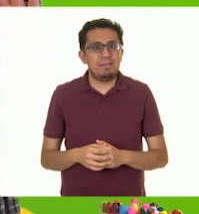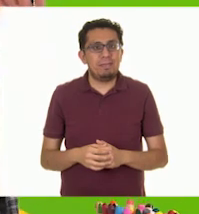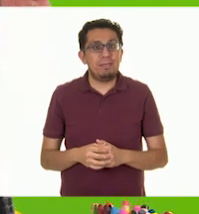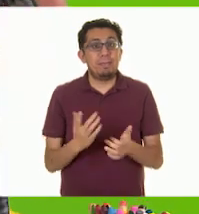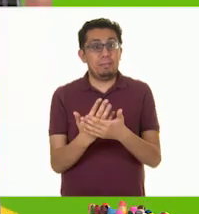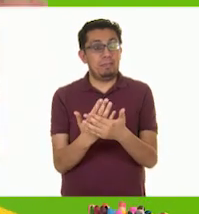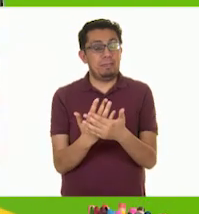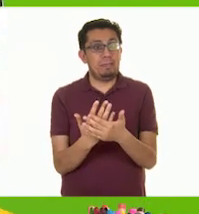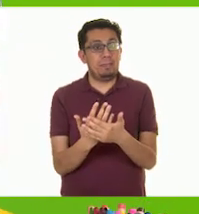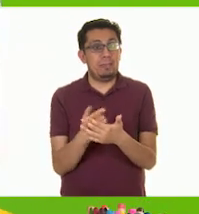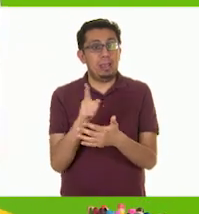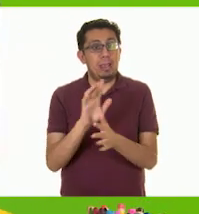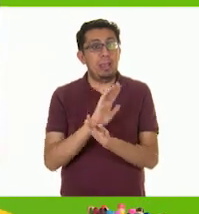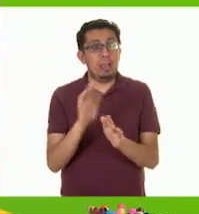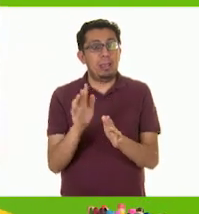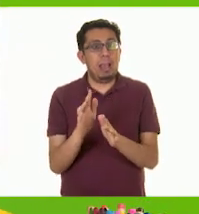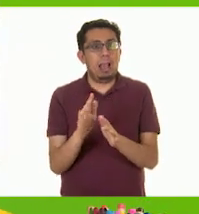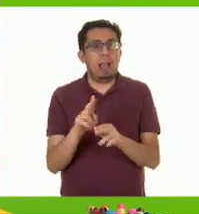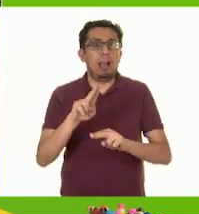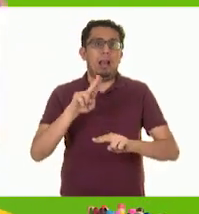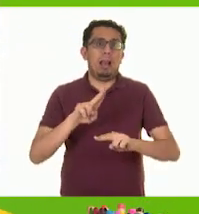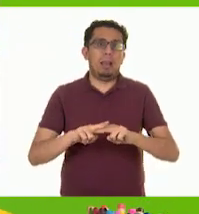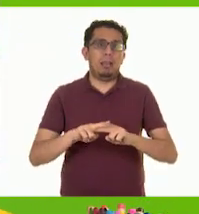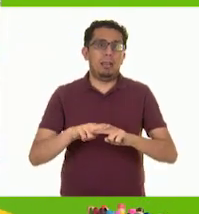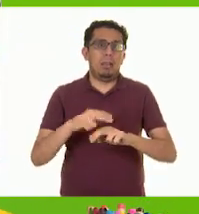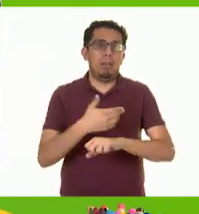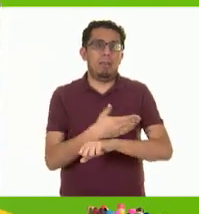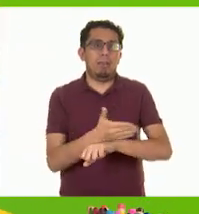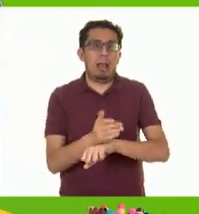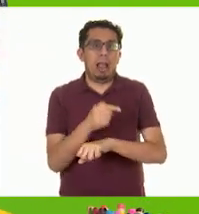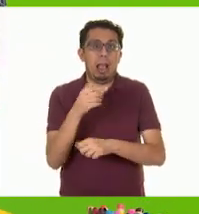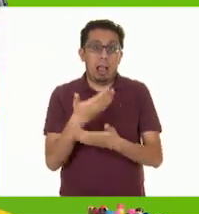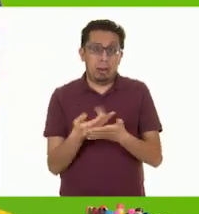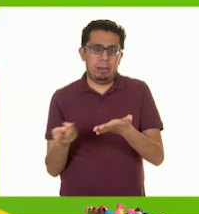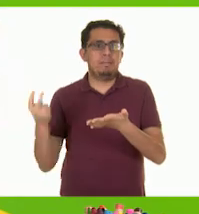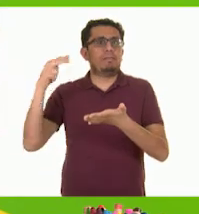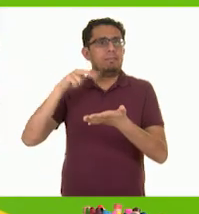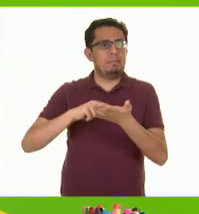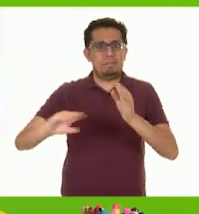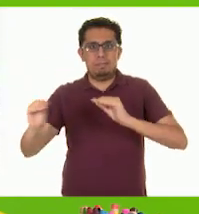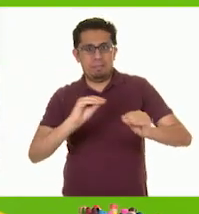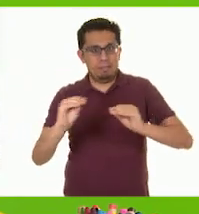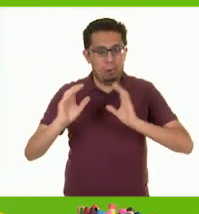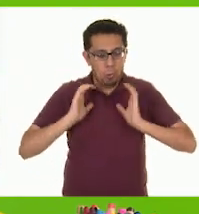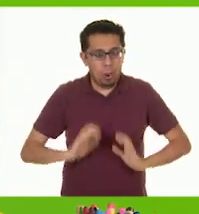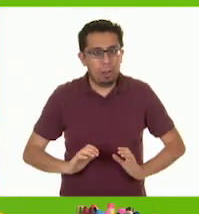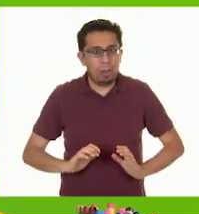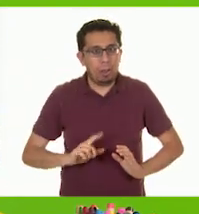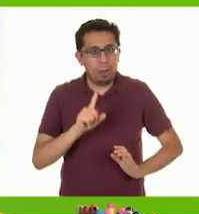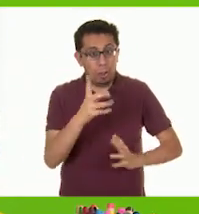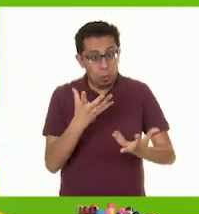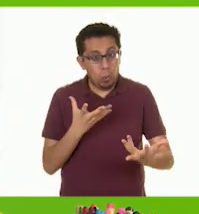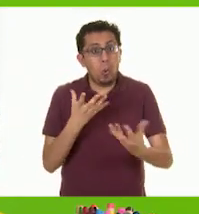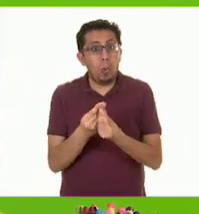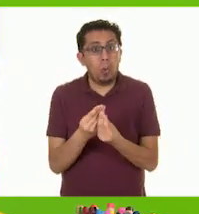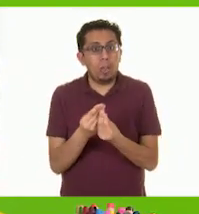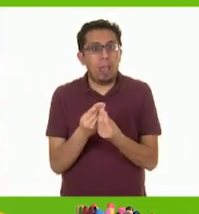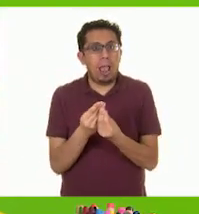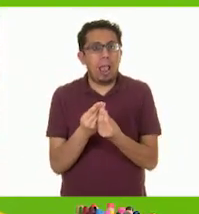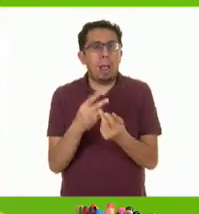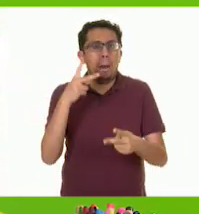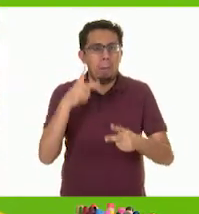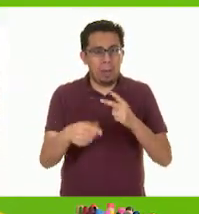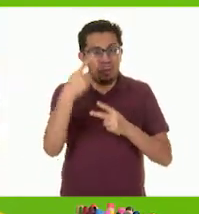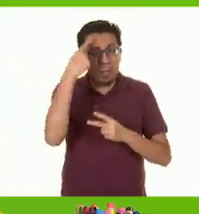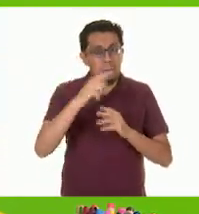Esperen, ya pasamos mucho tiempo sentados, así que hay que ponernos de pie y activarnos un poco. Hagan junto con nosotros la siguiente pausa